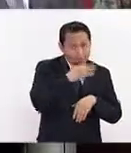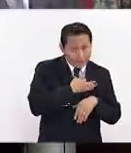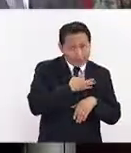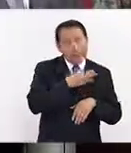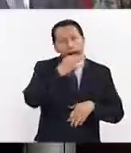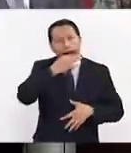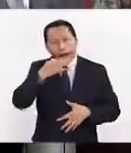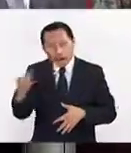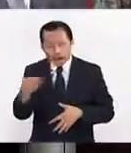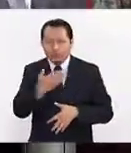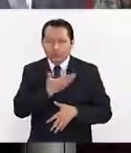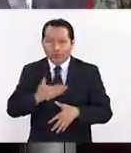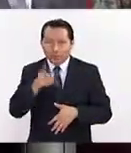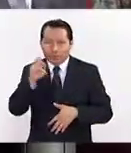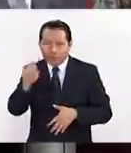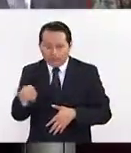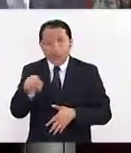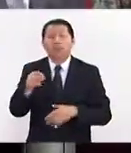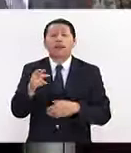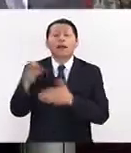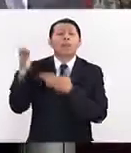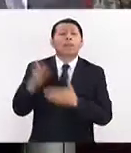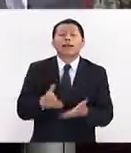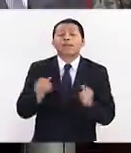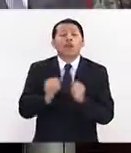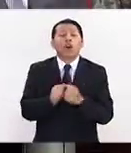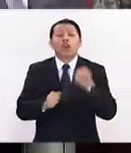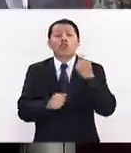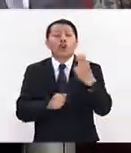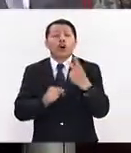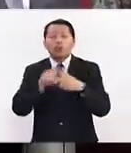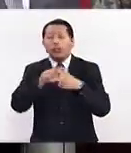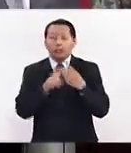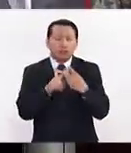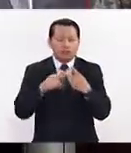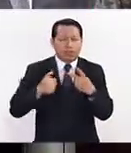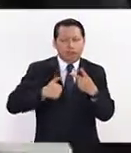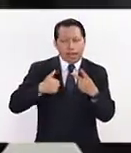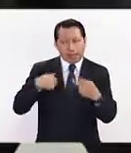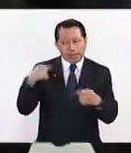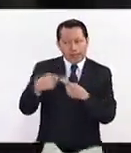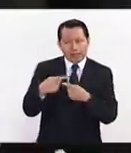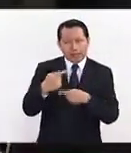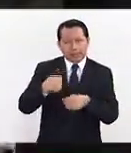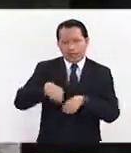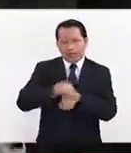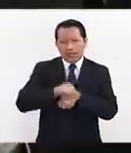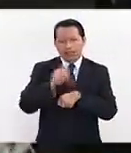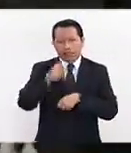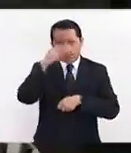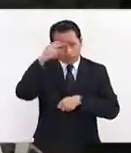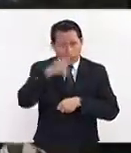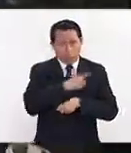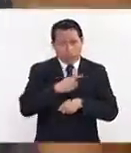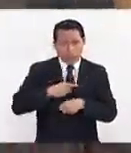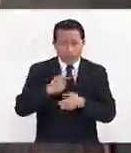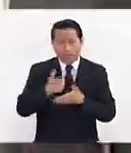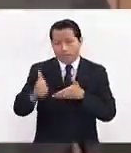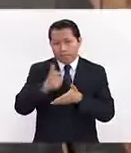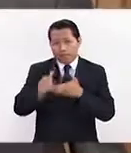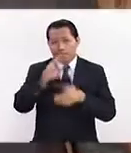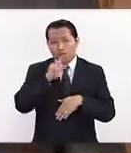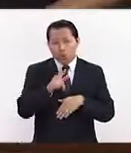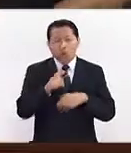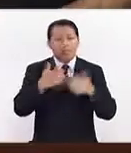Peña Nieto. Llega a nuestro país por ronados con dos planteamientos que ha manifestado Canadá en las últimas semanas, que México debe mejorar los salarios en materia